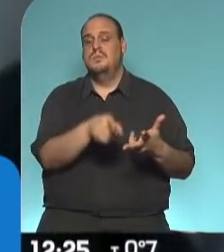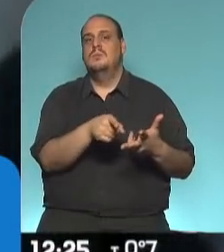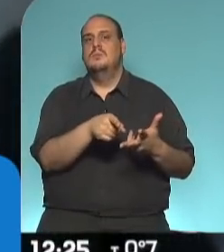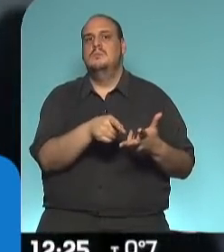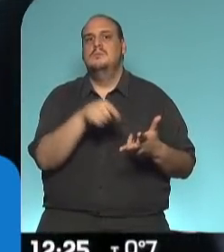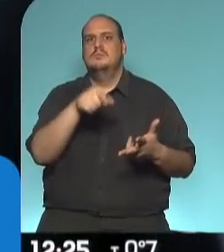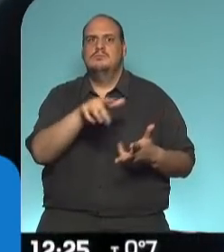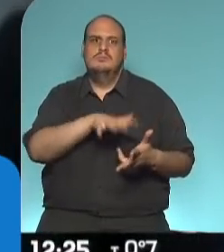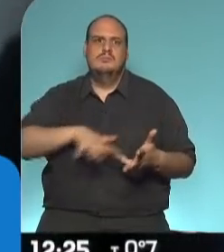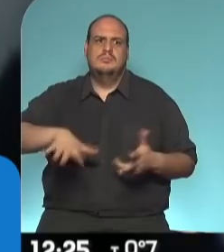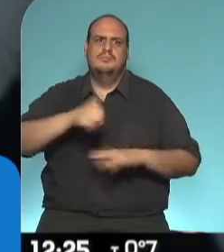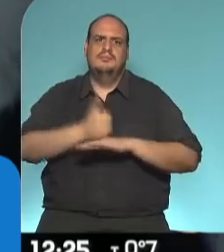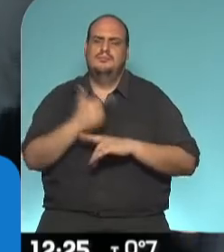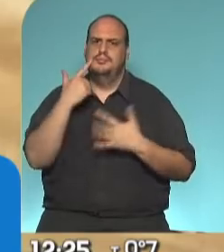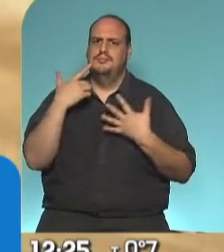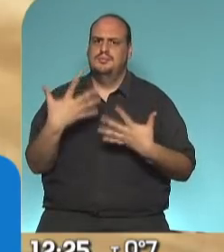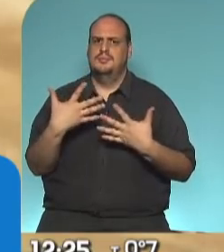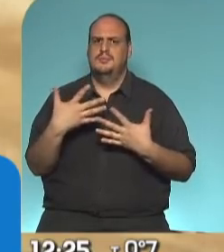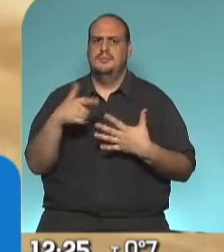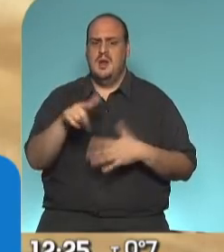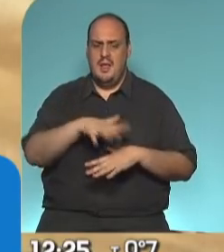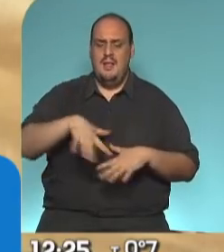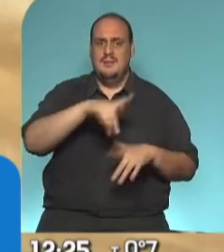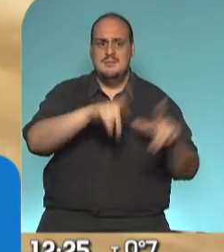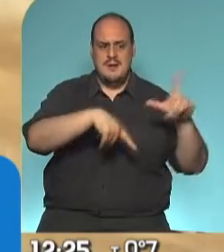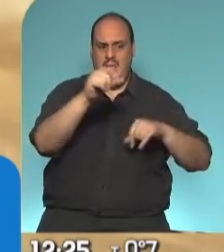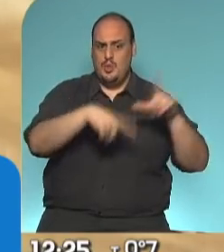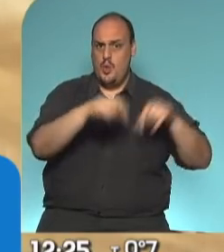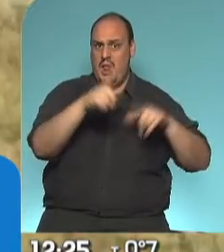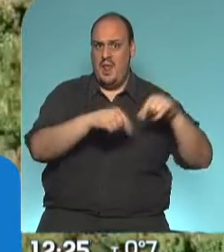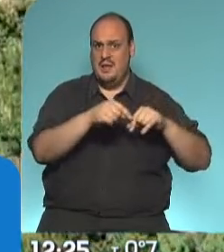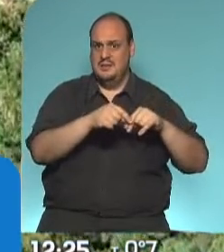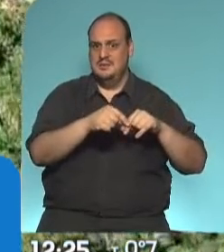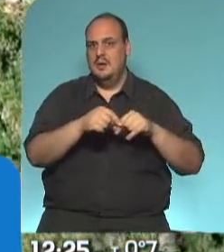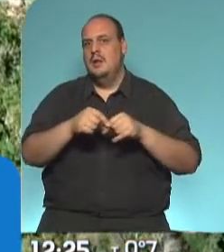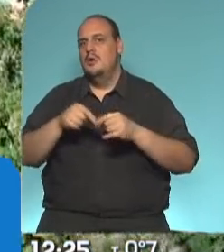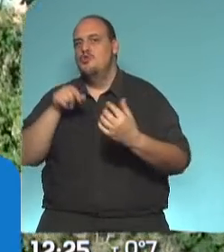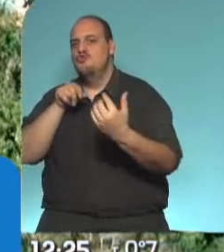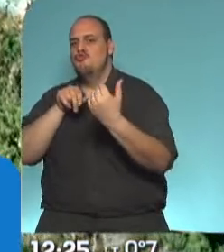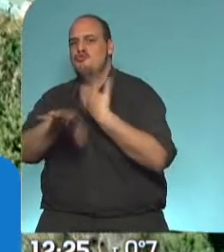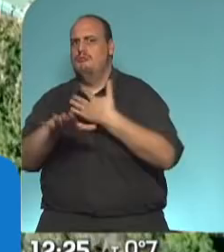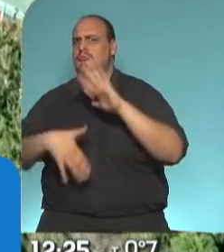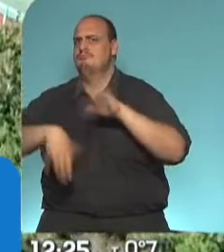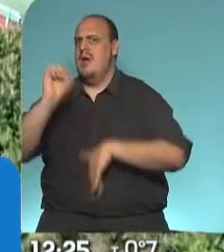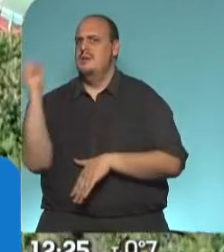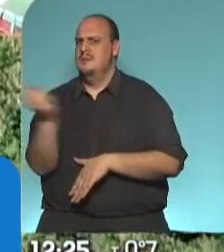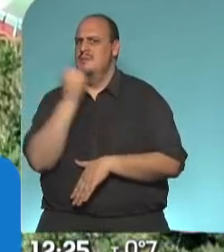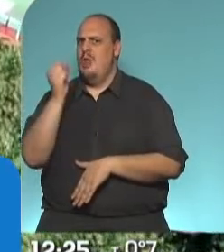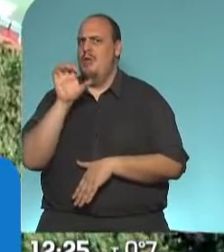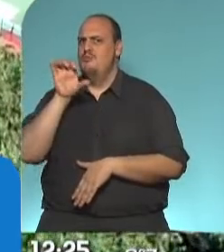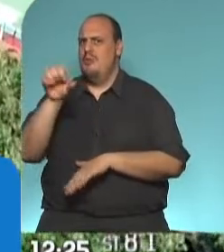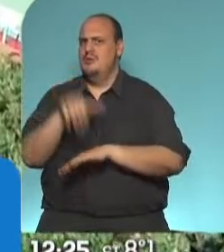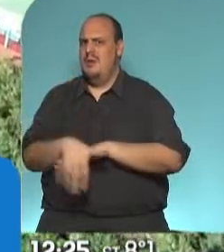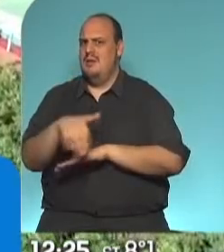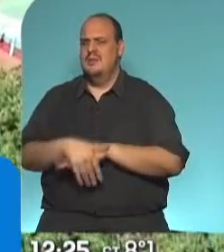emblemático, porque conjuga la naturaleza con el corredor vial más importante que tiene la provincia,